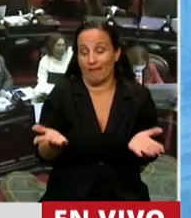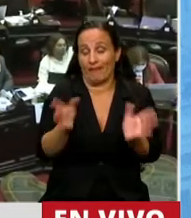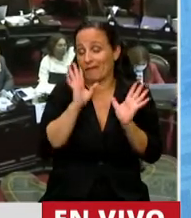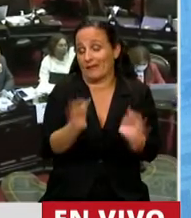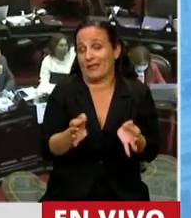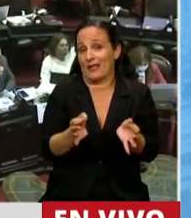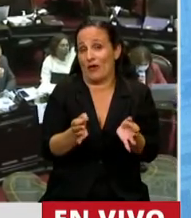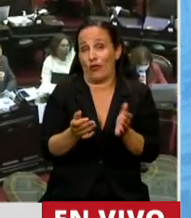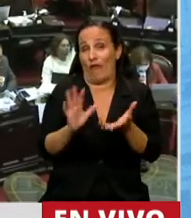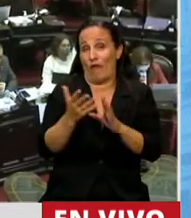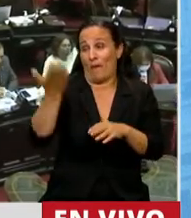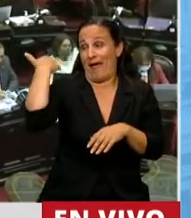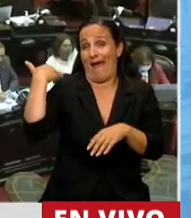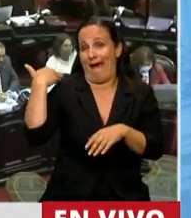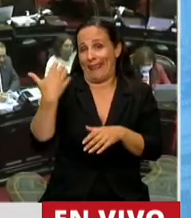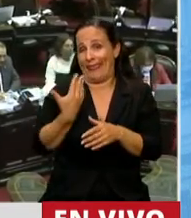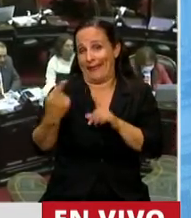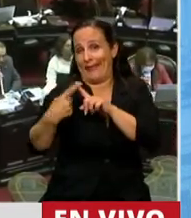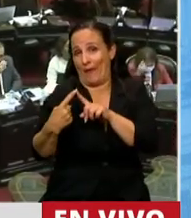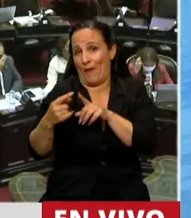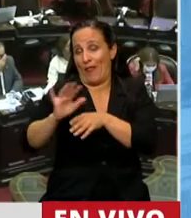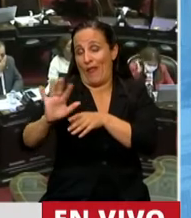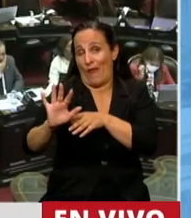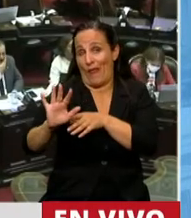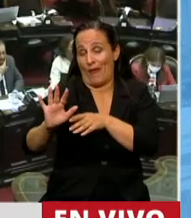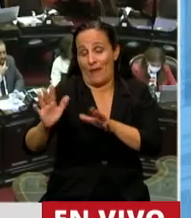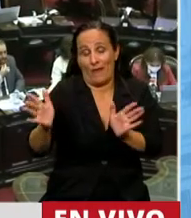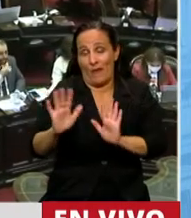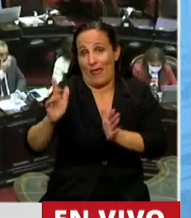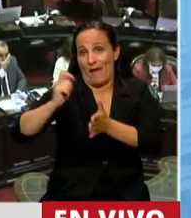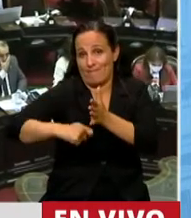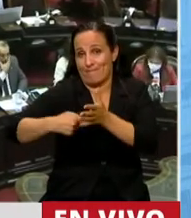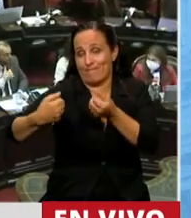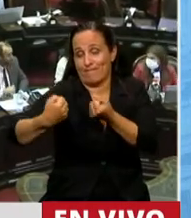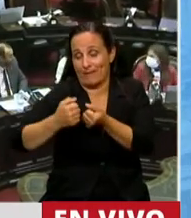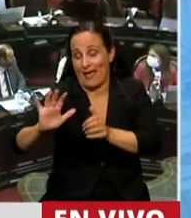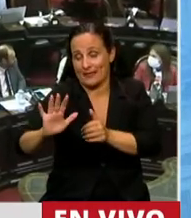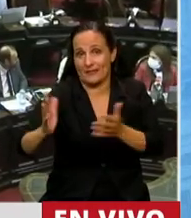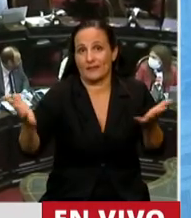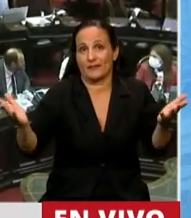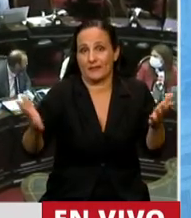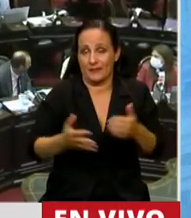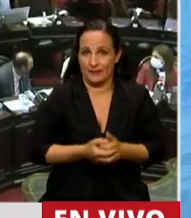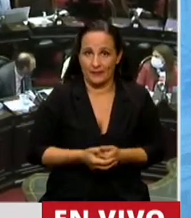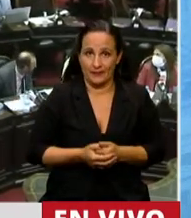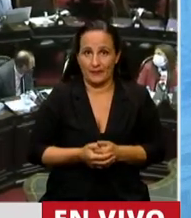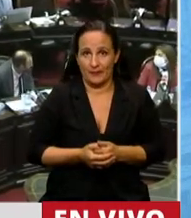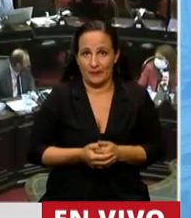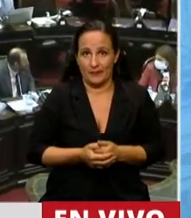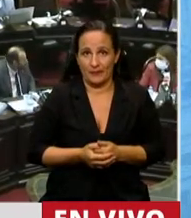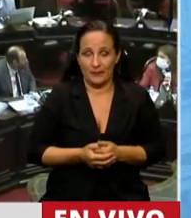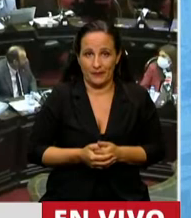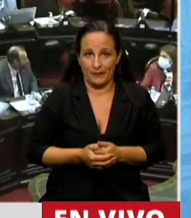mínimo desacertada e inconveniente en que se llevó adelante esa negociación. De allí que los